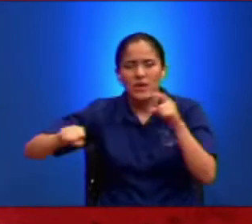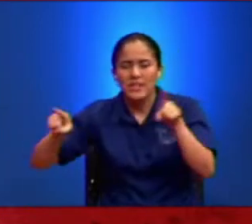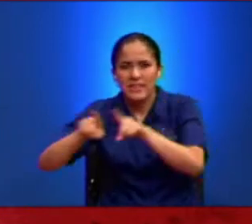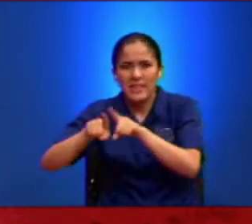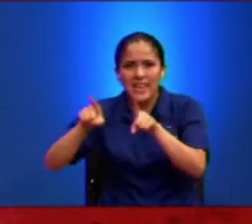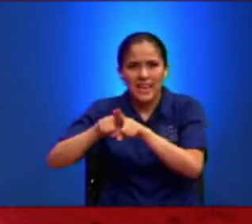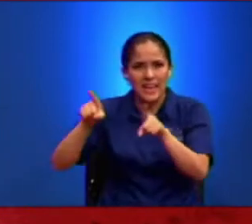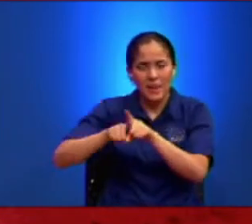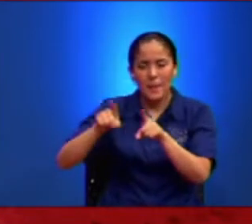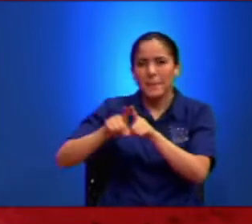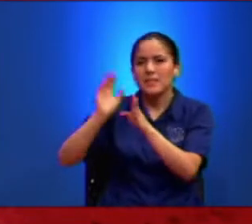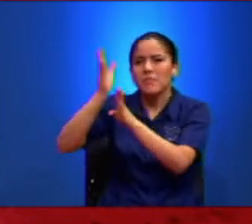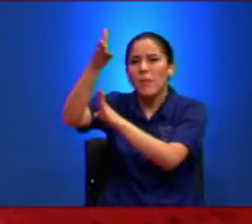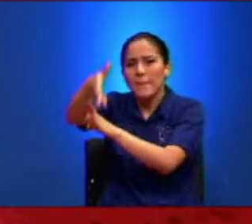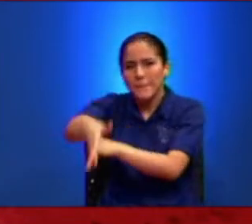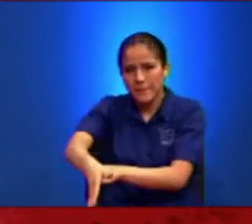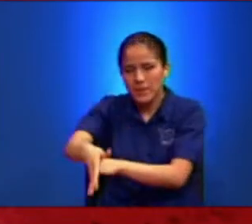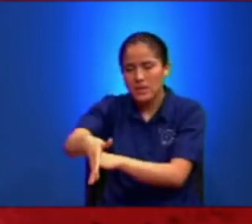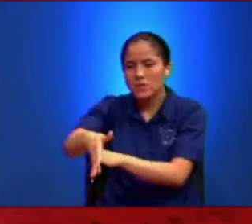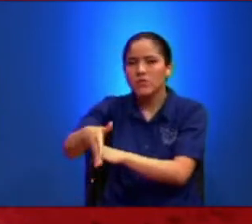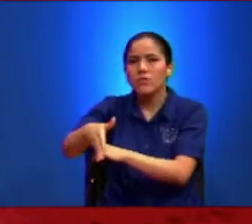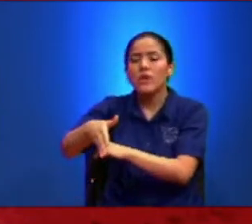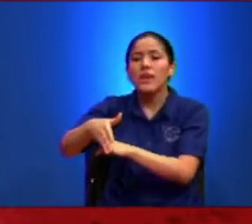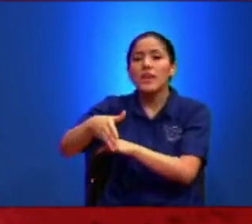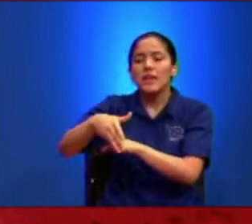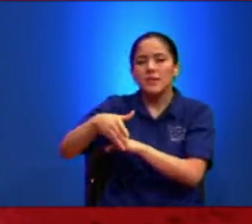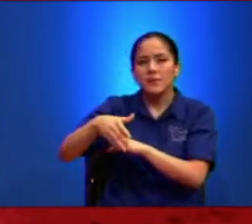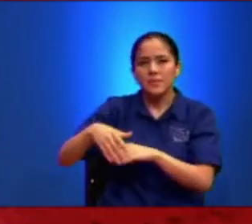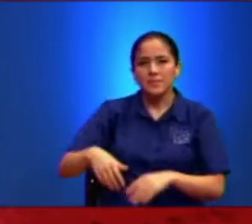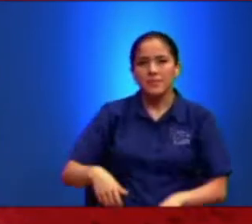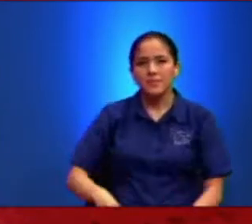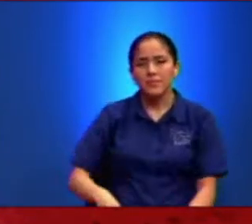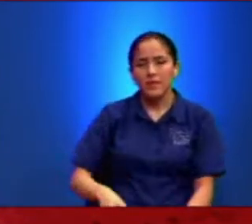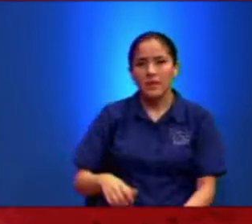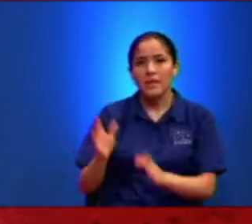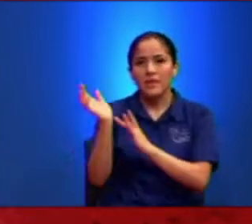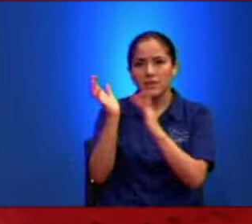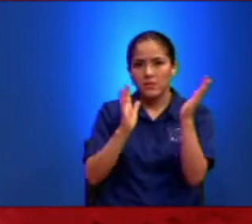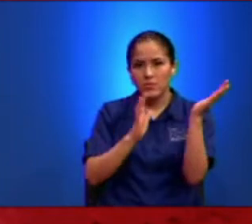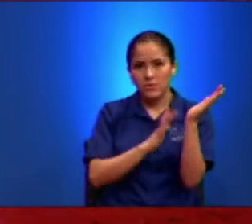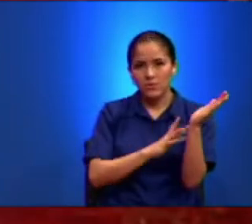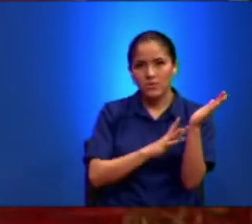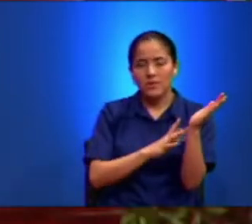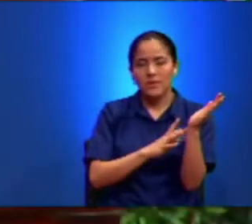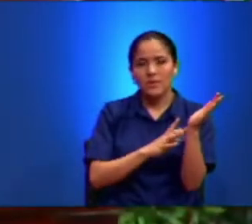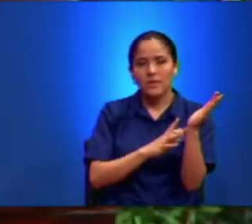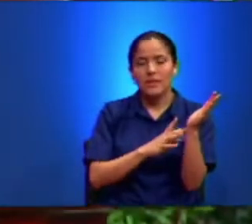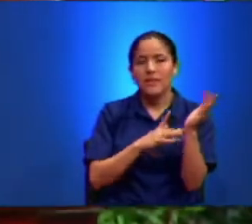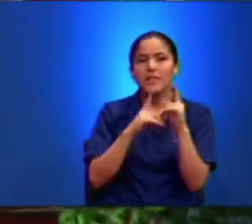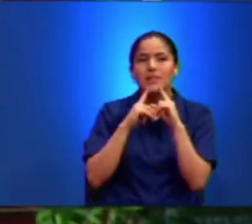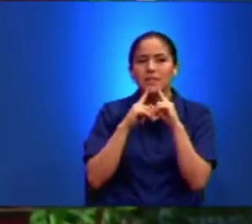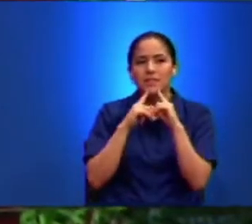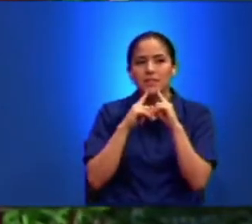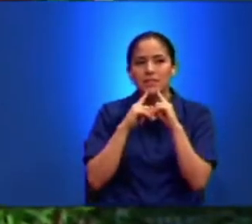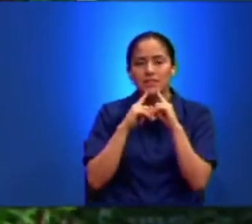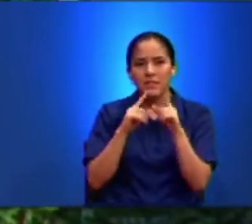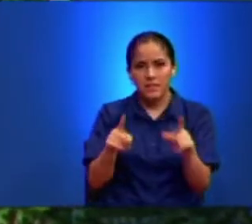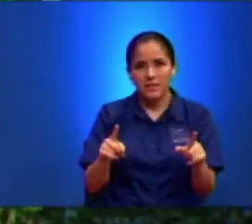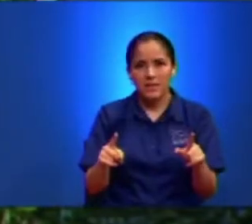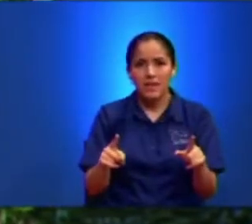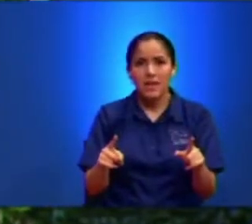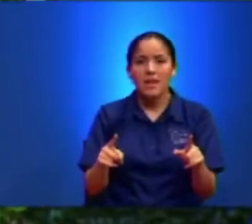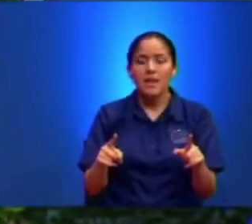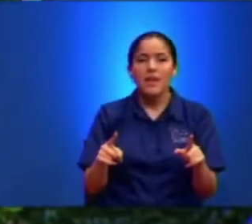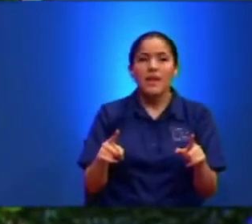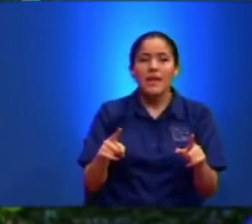desenfreno De disolución Y os ultrajan Entonces Jesús Está diciendo Que antes De